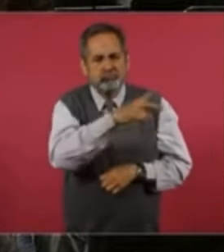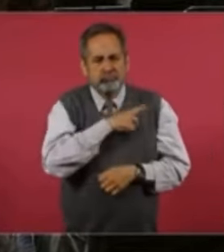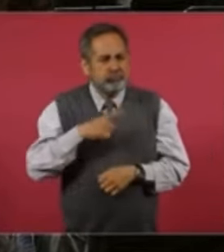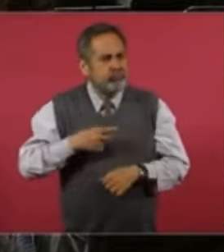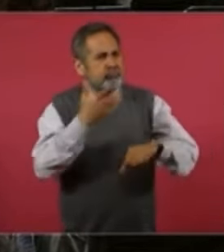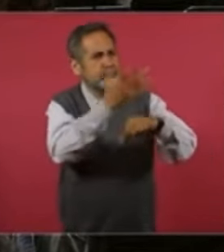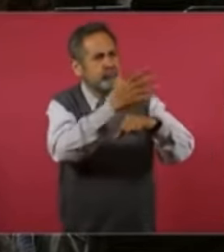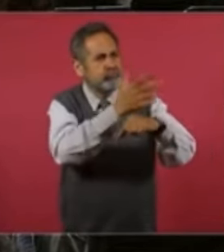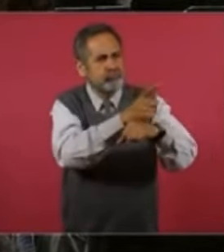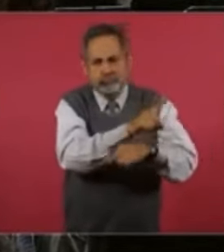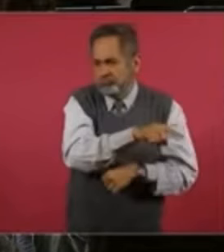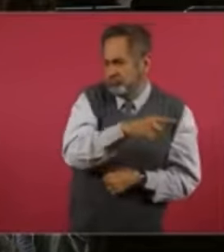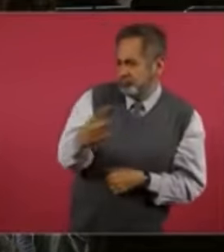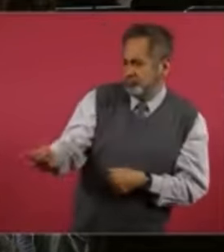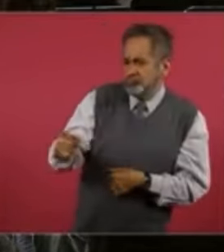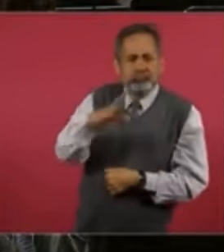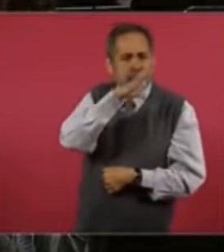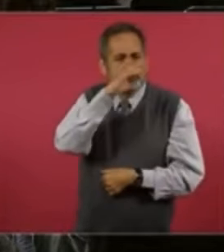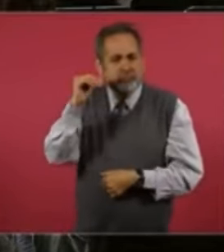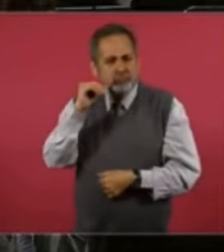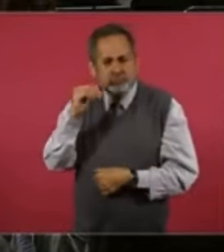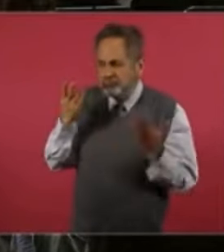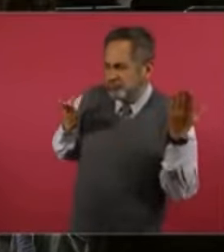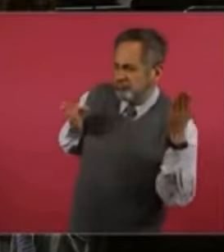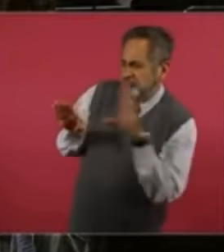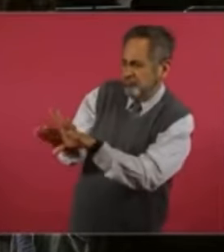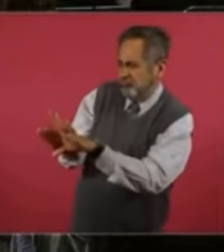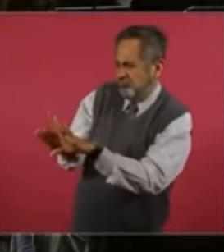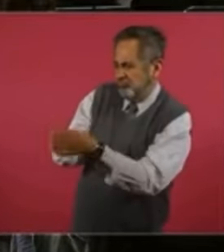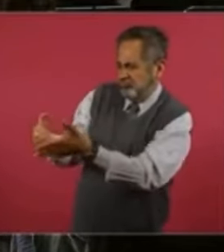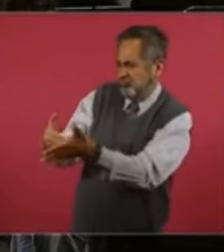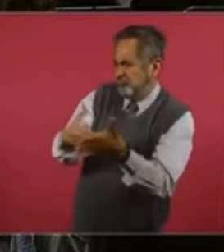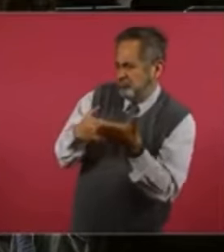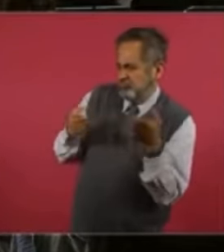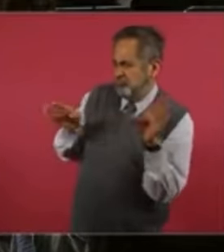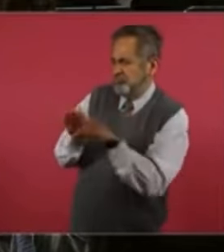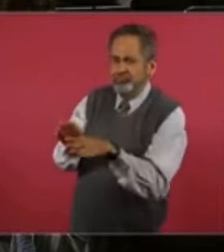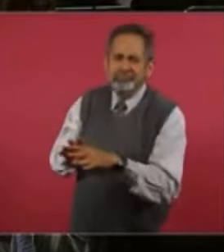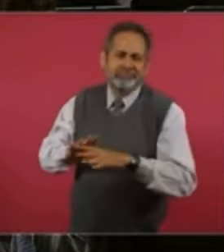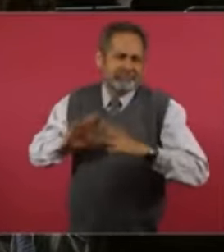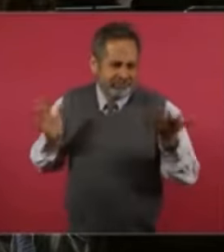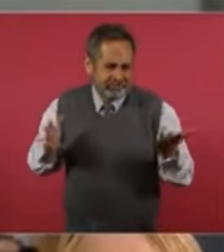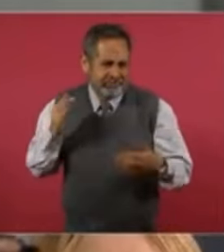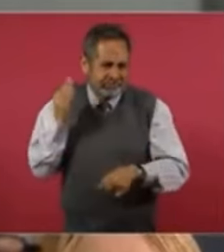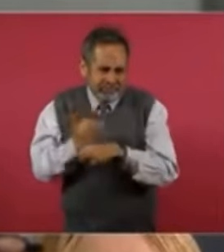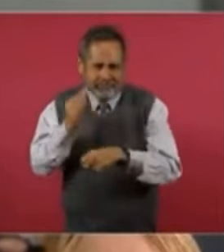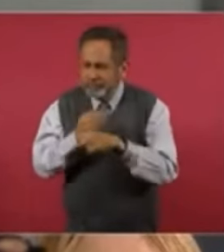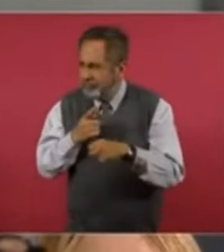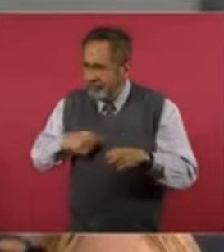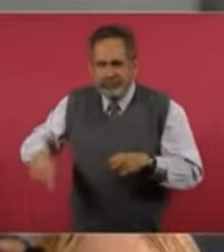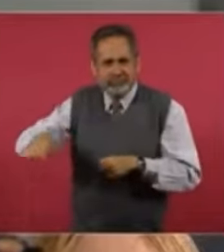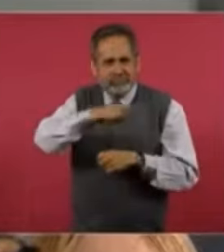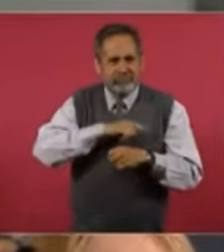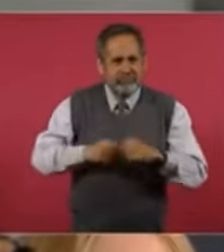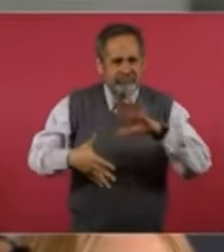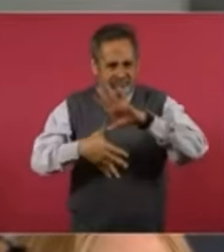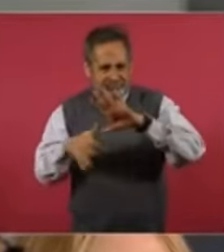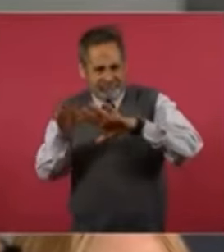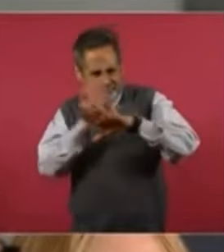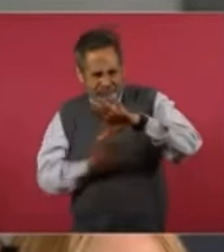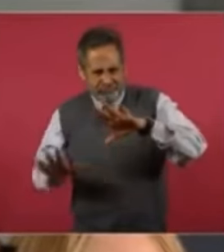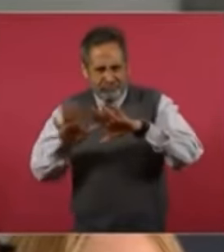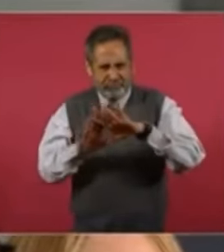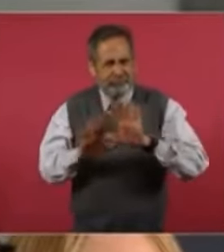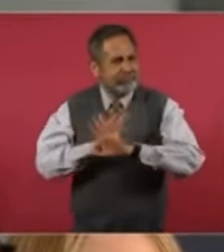Unidos contra Cuba. ¿Usted no cree que ya es hora de que haya un esfuerzo continental para